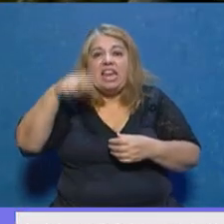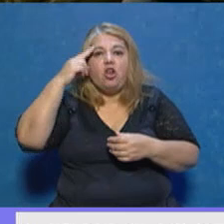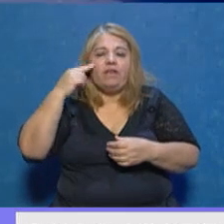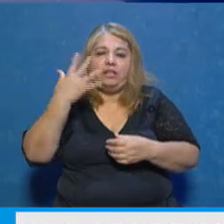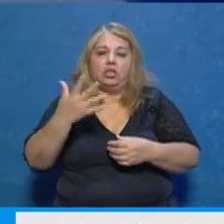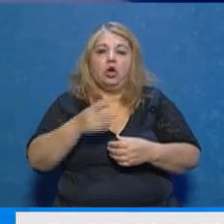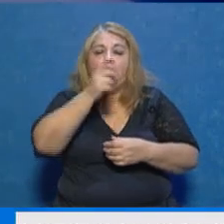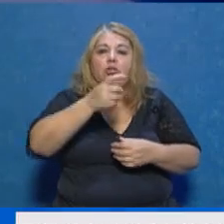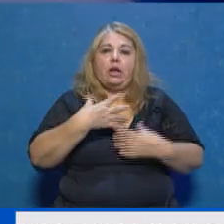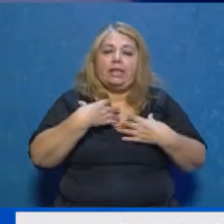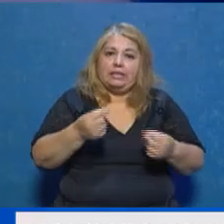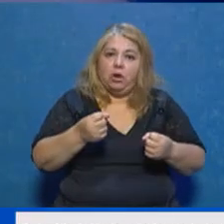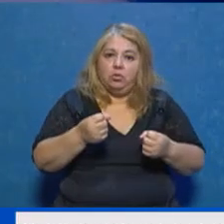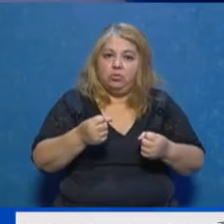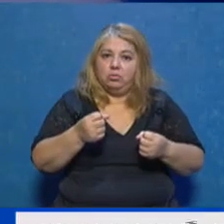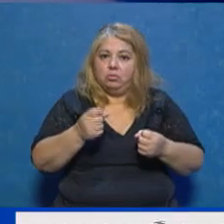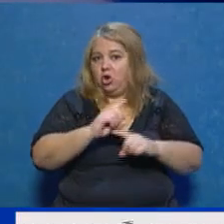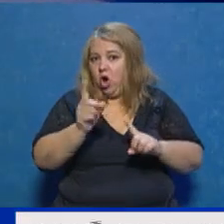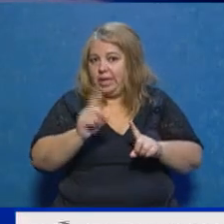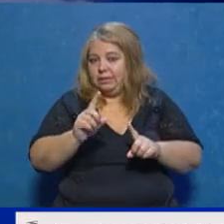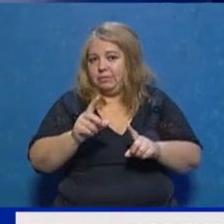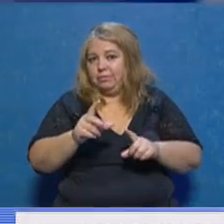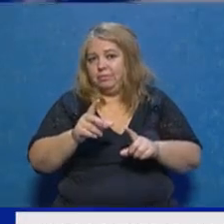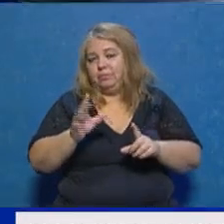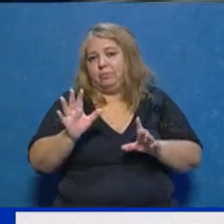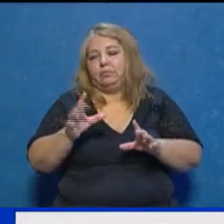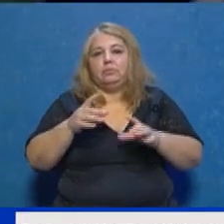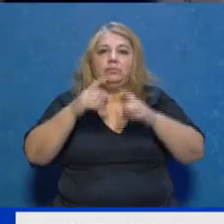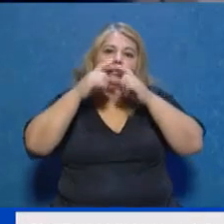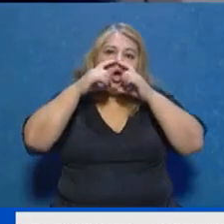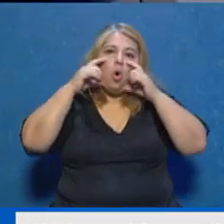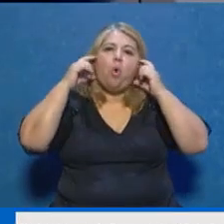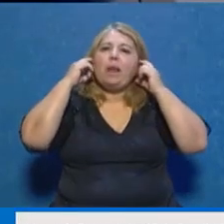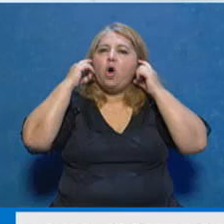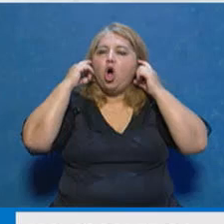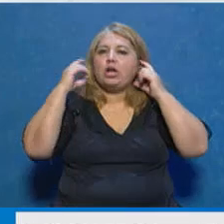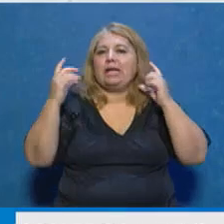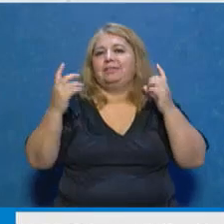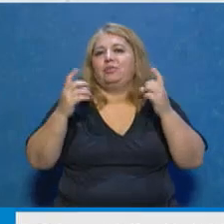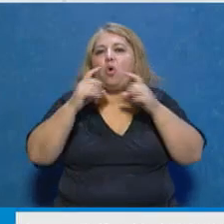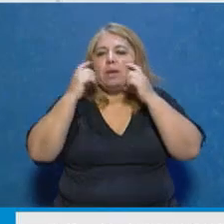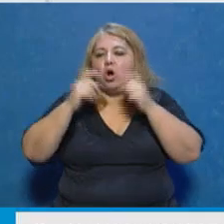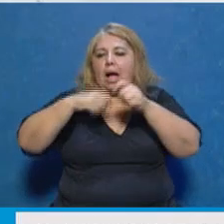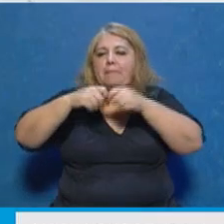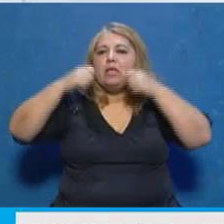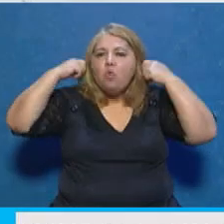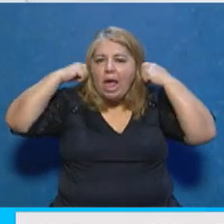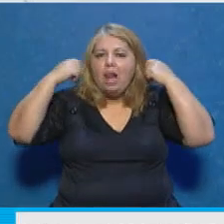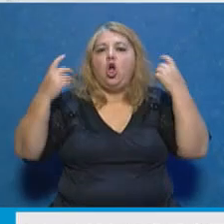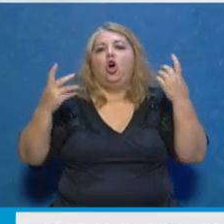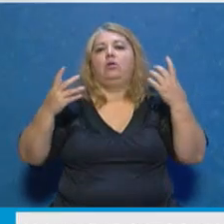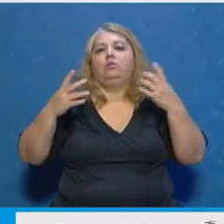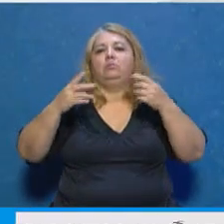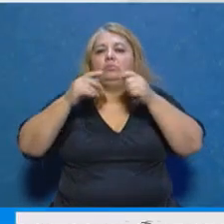salud debería ser el cubrebocas así no disminuye los insumos que realmente hacen falta en